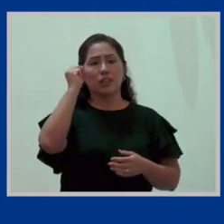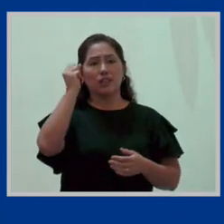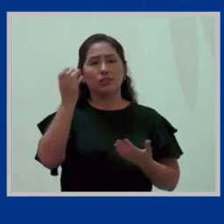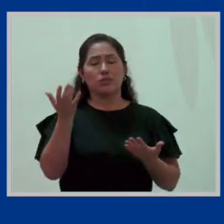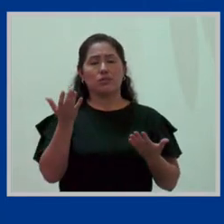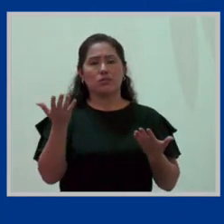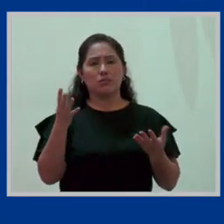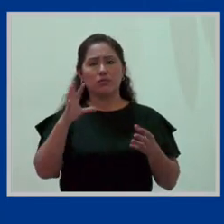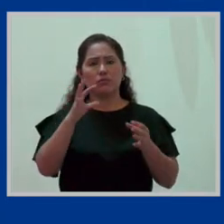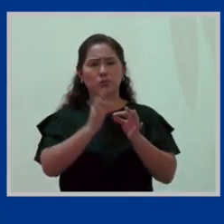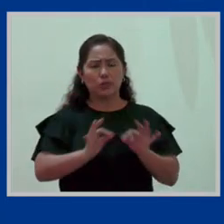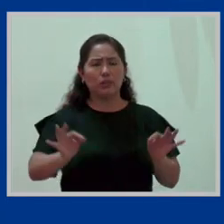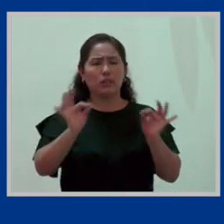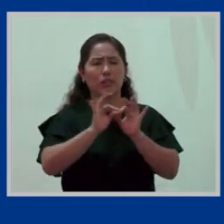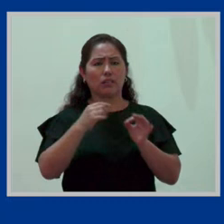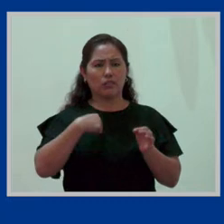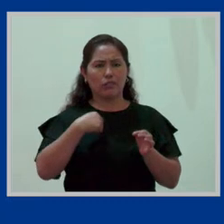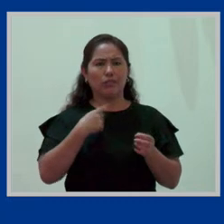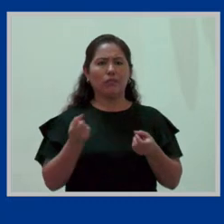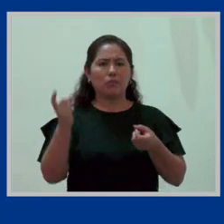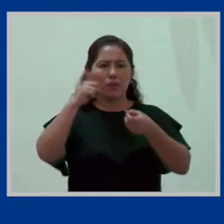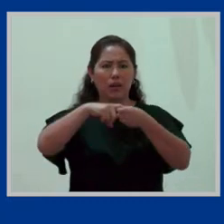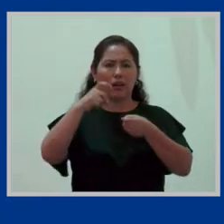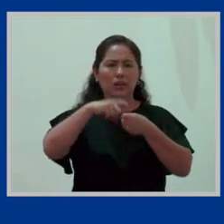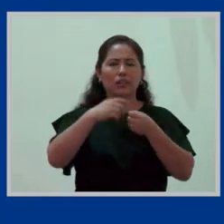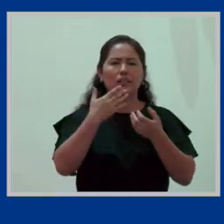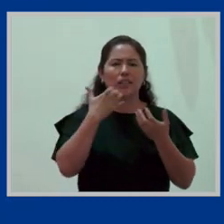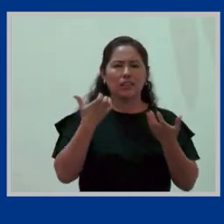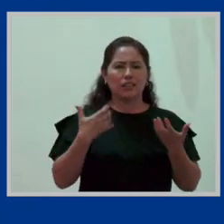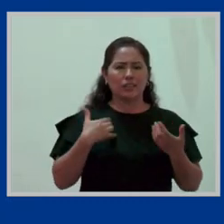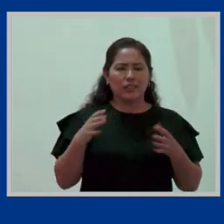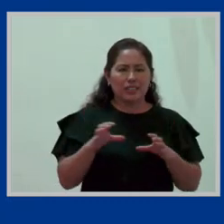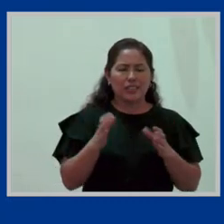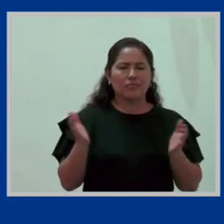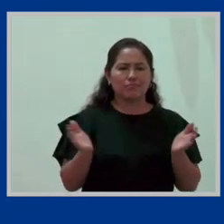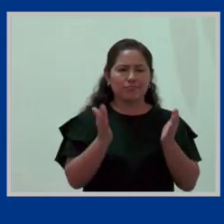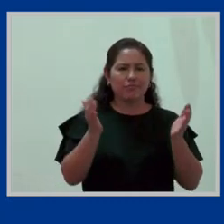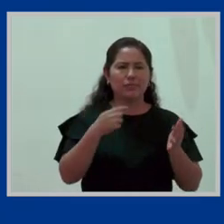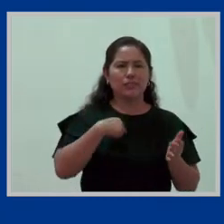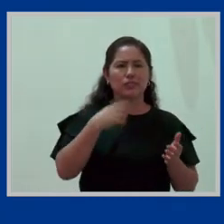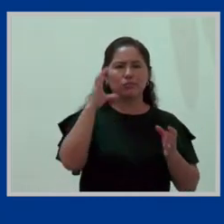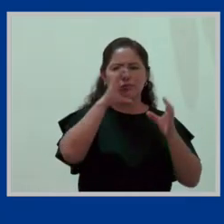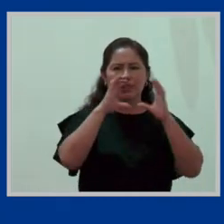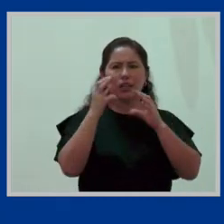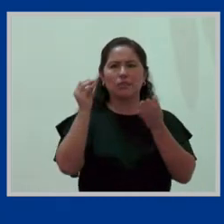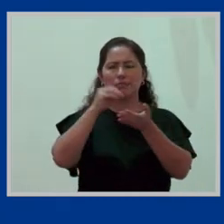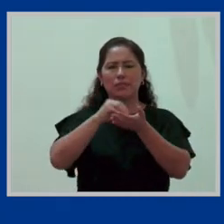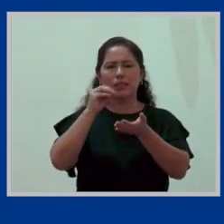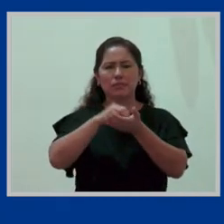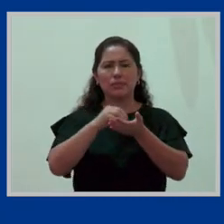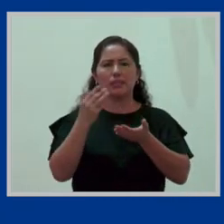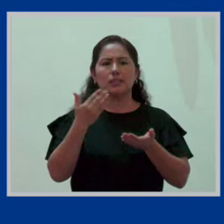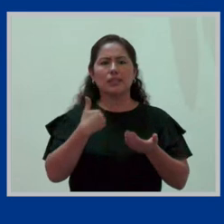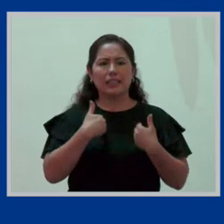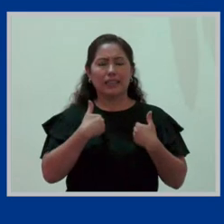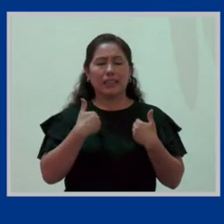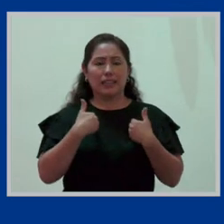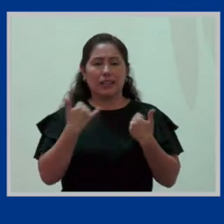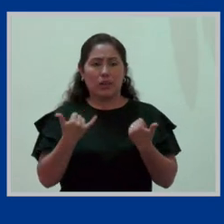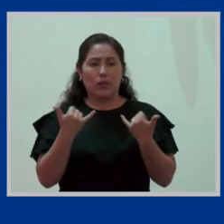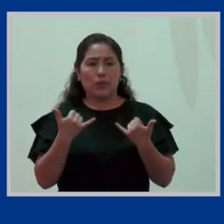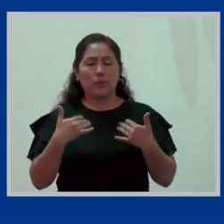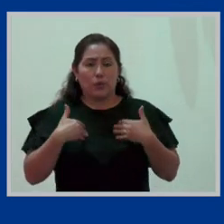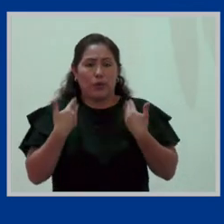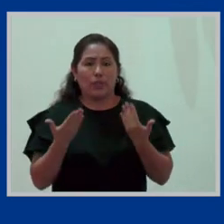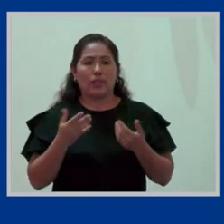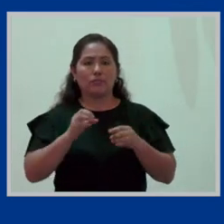la cual soy parte, en donde finalmente lo que buscamos es esto, los espacios que gracias a Zunafila en este caso hemos tenido para poder